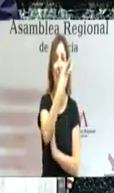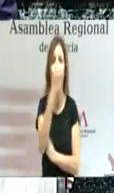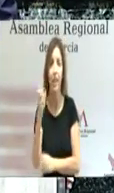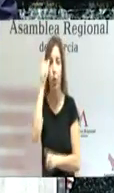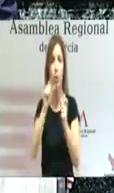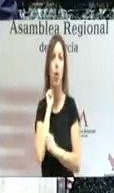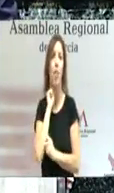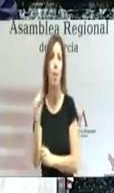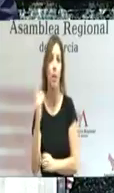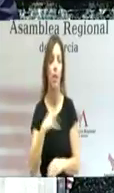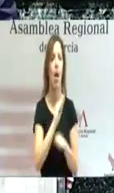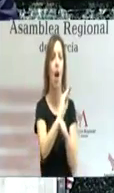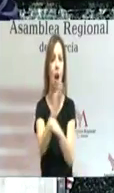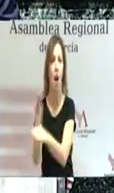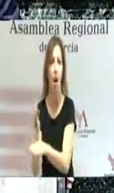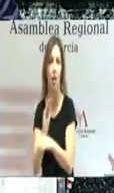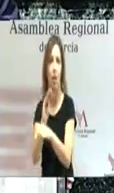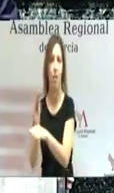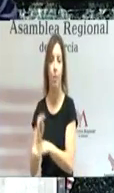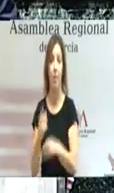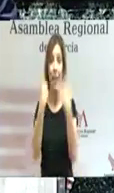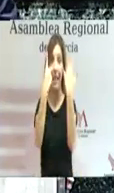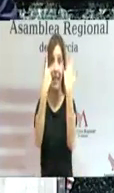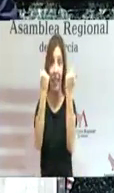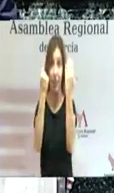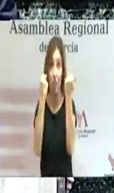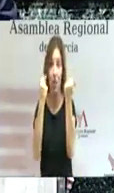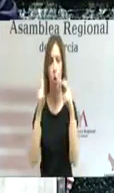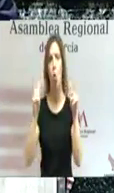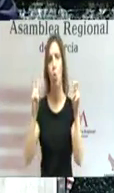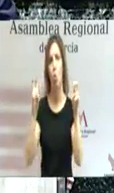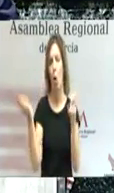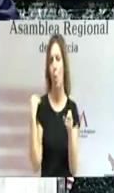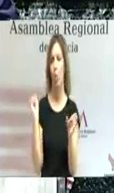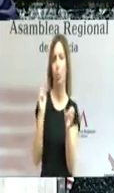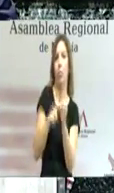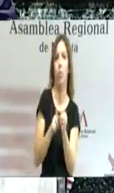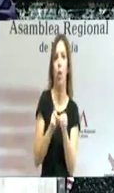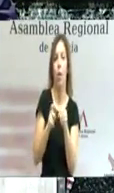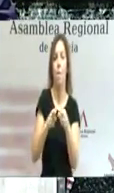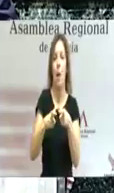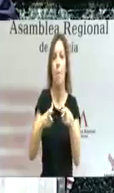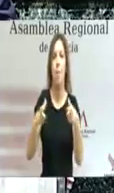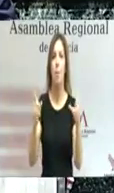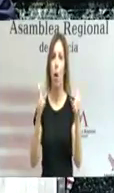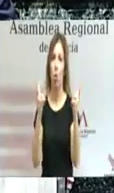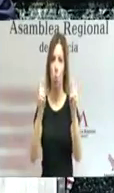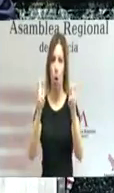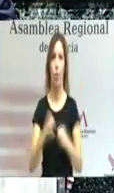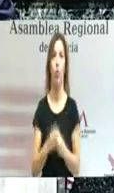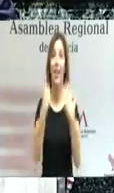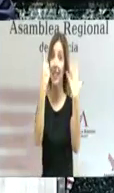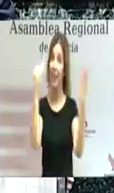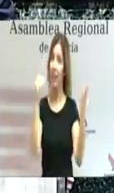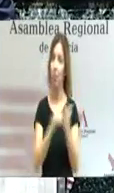que atendemos, 6.000 de ellos nuevos incorporados desde el pasado mes de julio, 6.000.